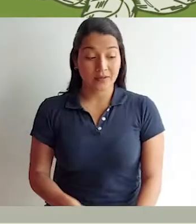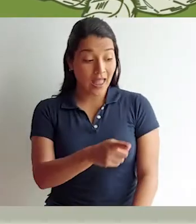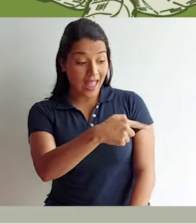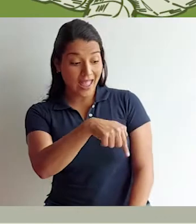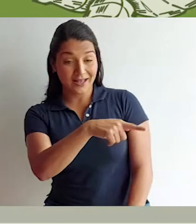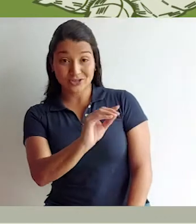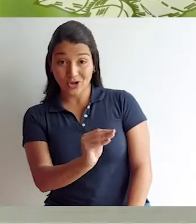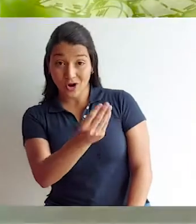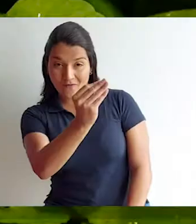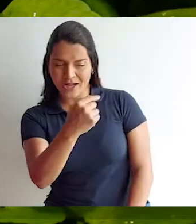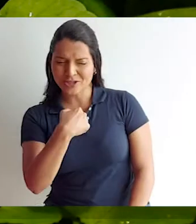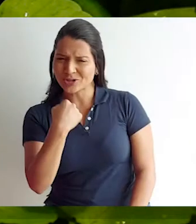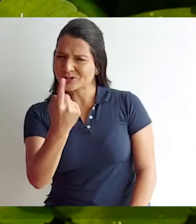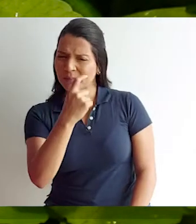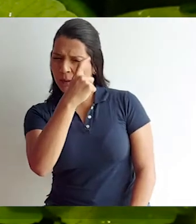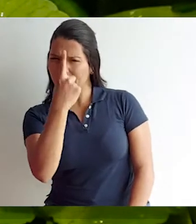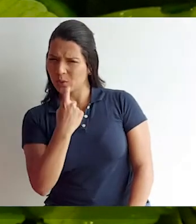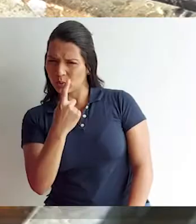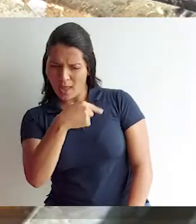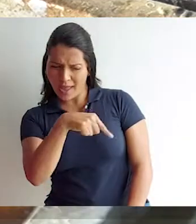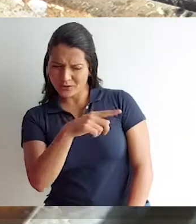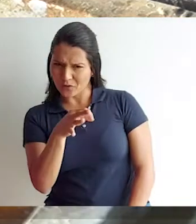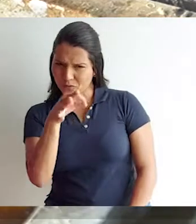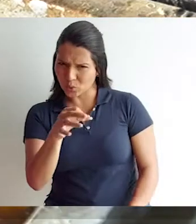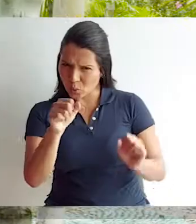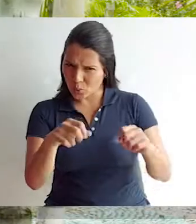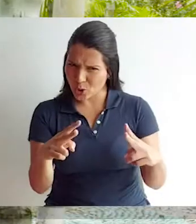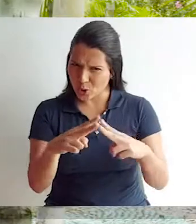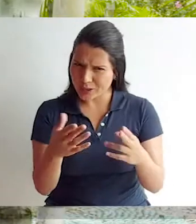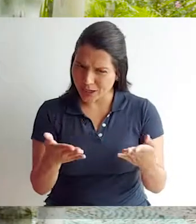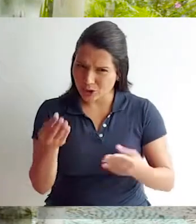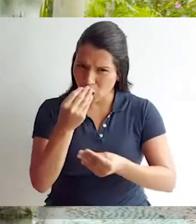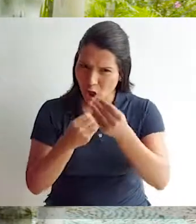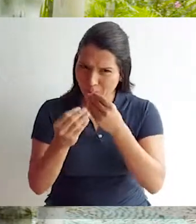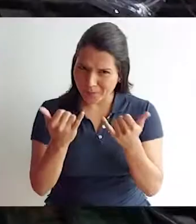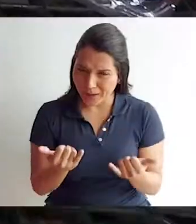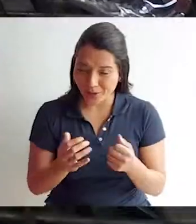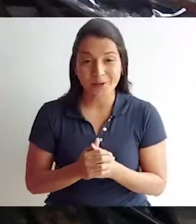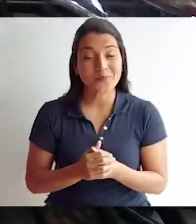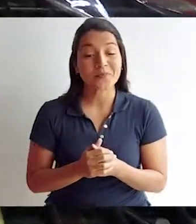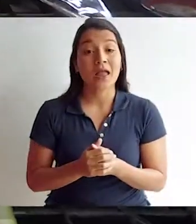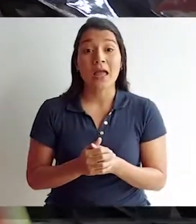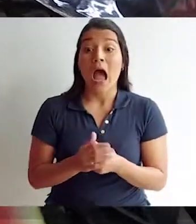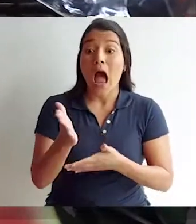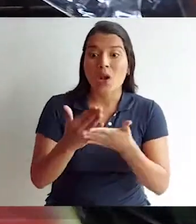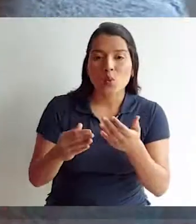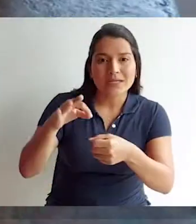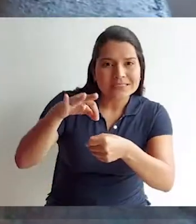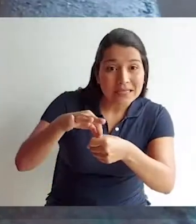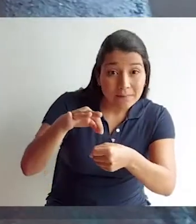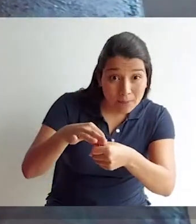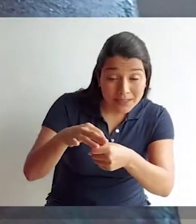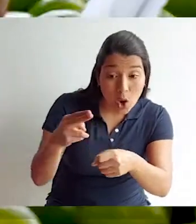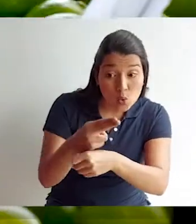Las nuevas generaciones, yo siempre me hago la pregunta, ¿será que van a conocer algo de lo que nosotros hemos comido? Han habido semillas